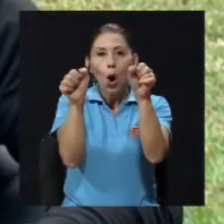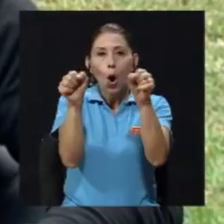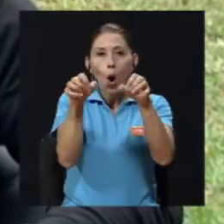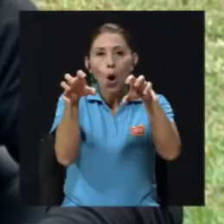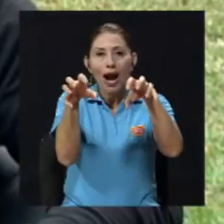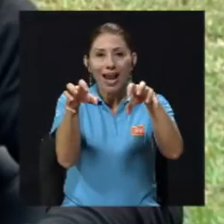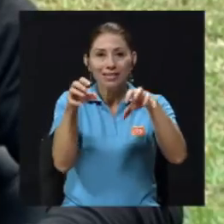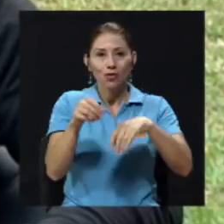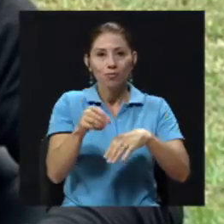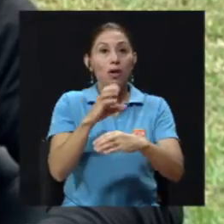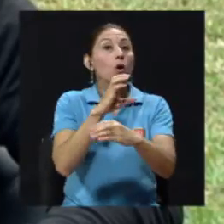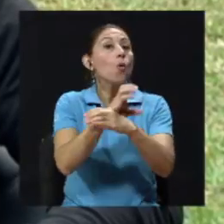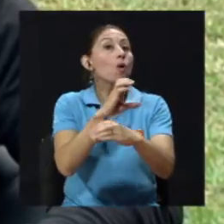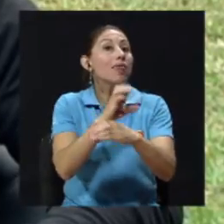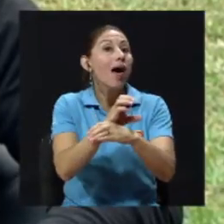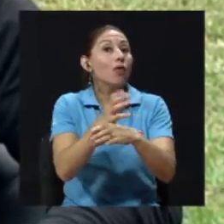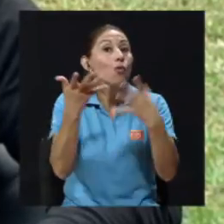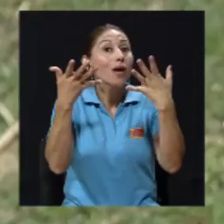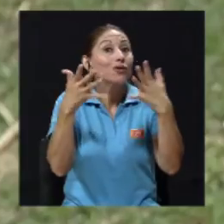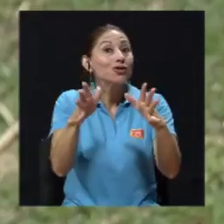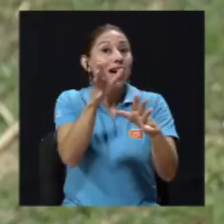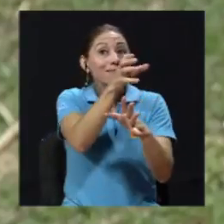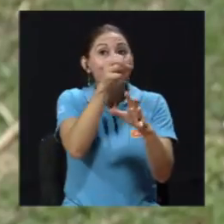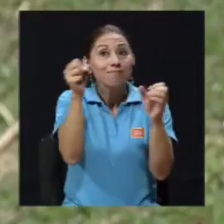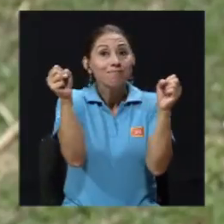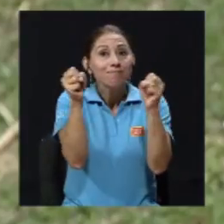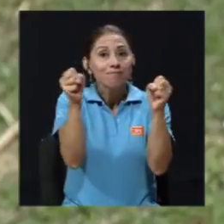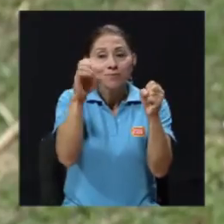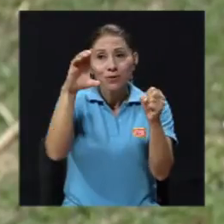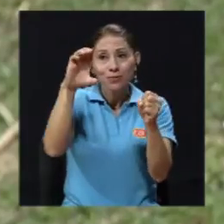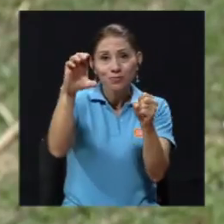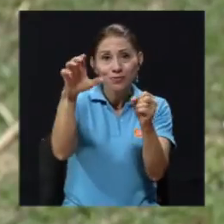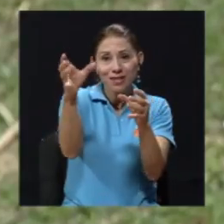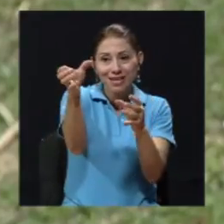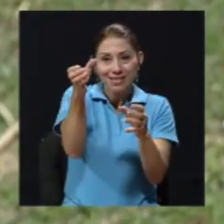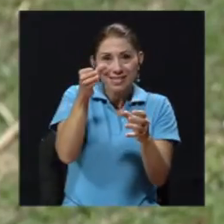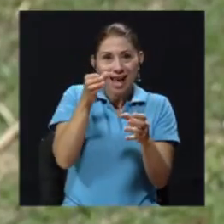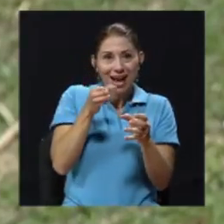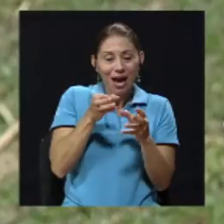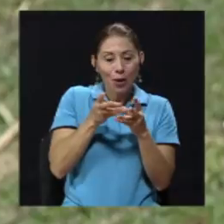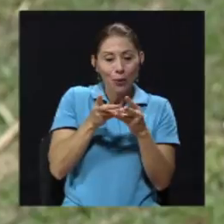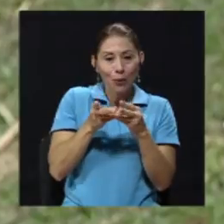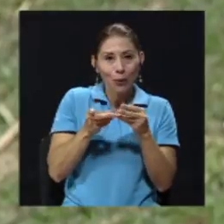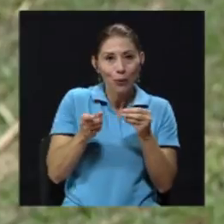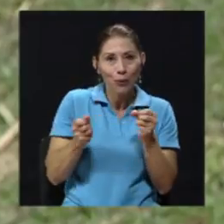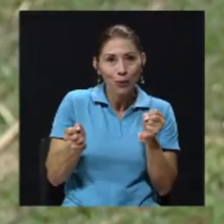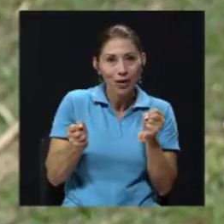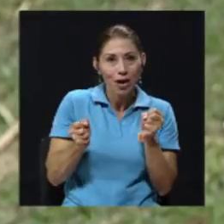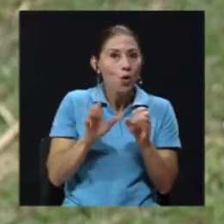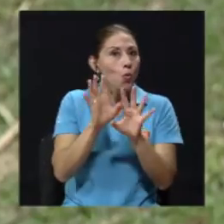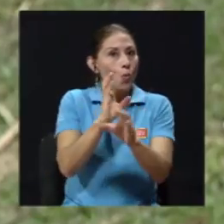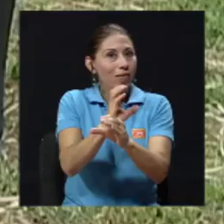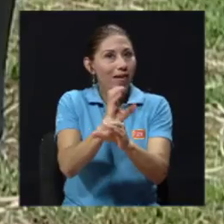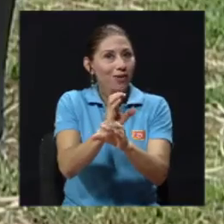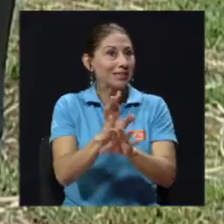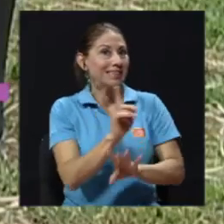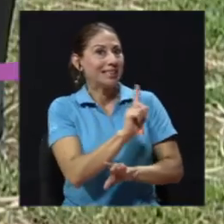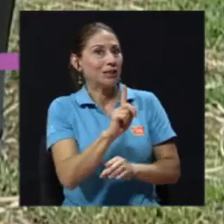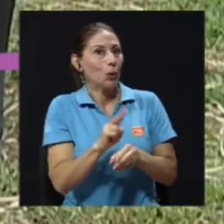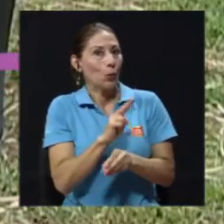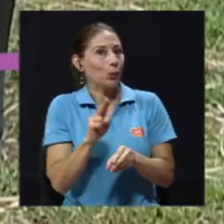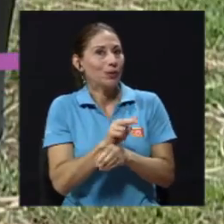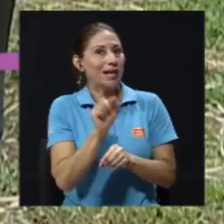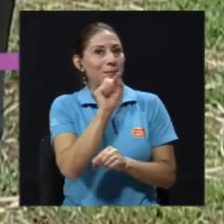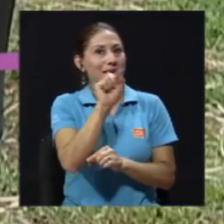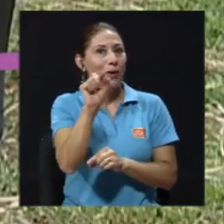tener cómo vamos a descongelar esa leche. Ahí sí. Importantísimo. Ese es otro tema de otro programa. Cero microondas. Nada más para decirle.